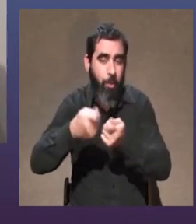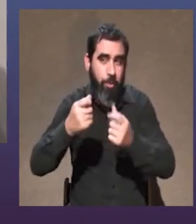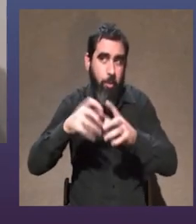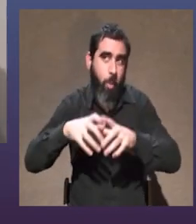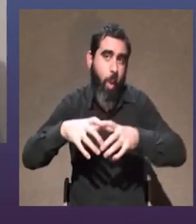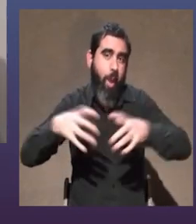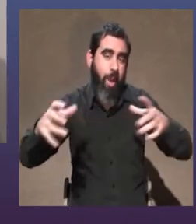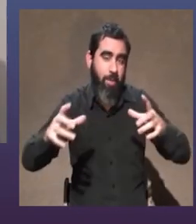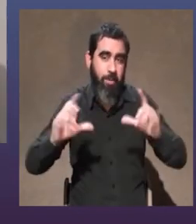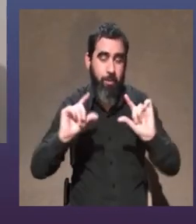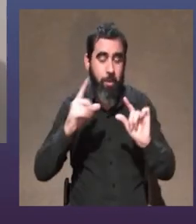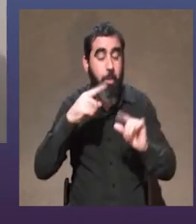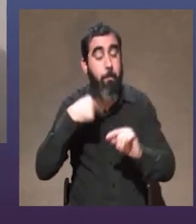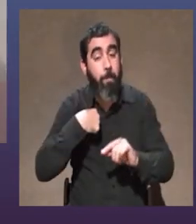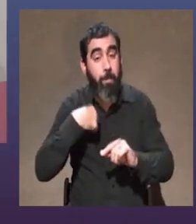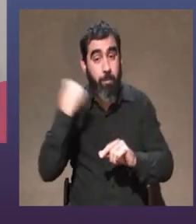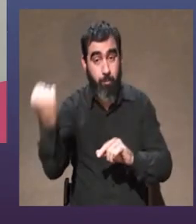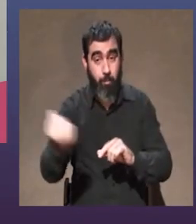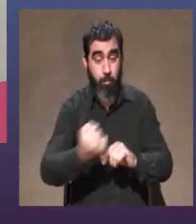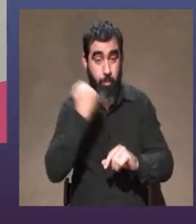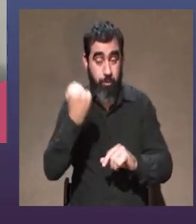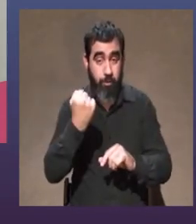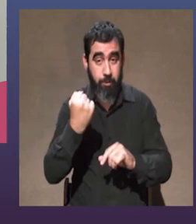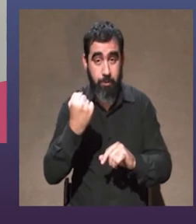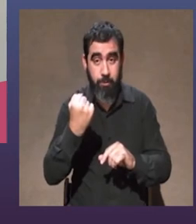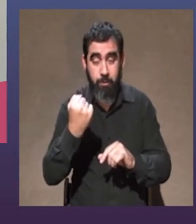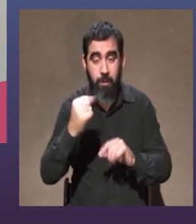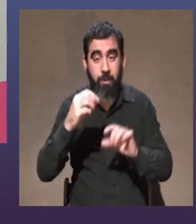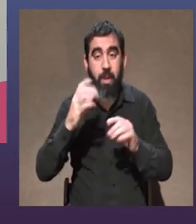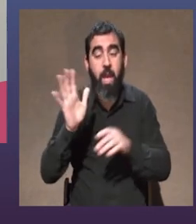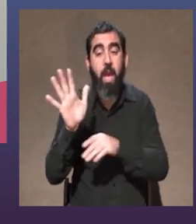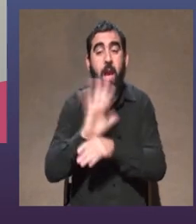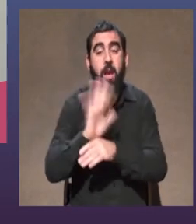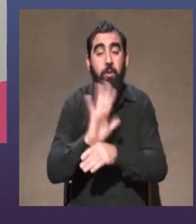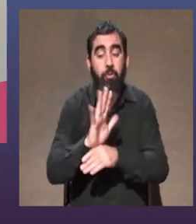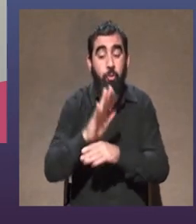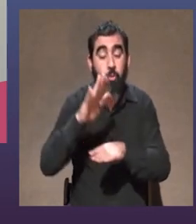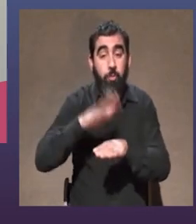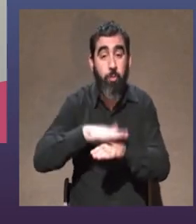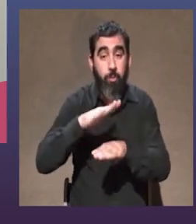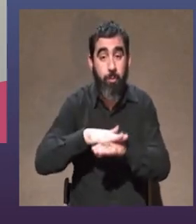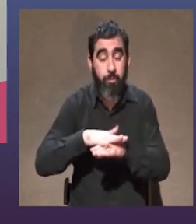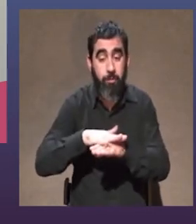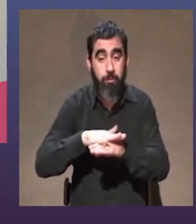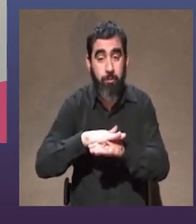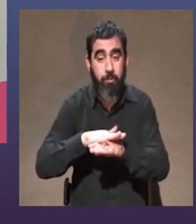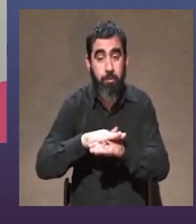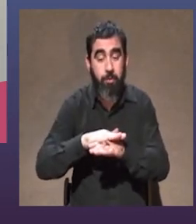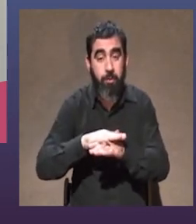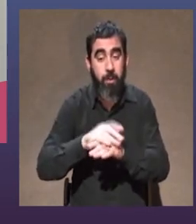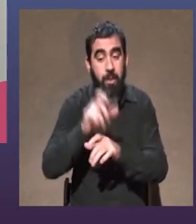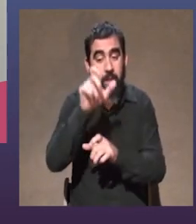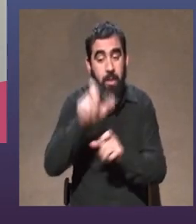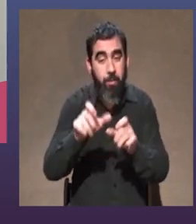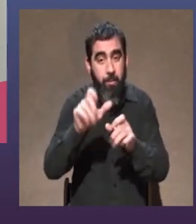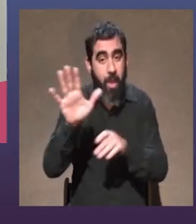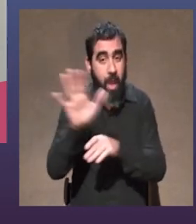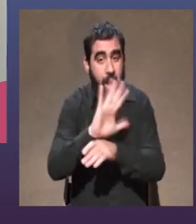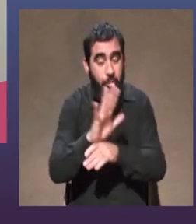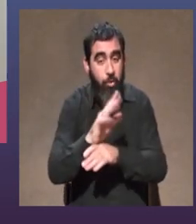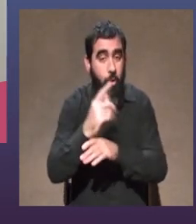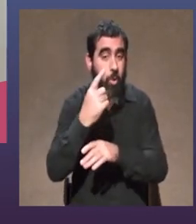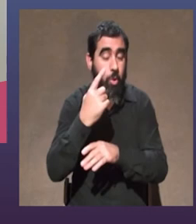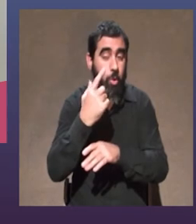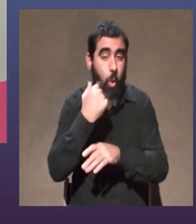una playa gigante pero para mí es importante que en la actuación el el intérprete la